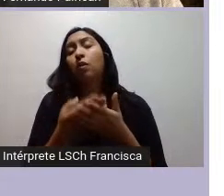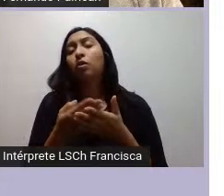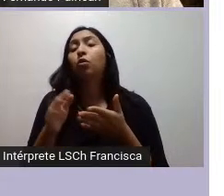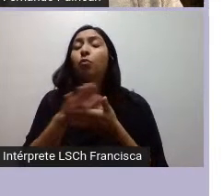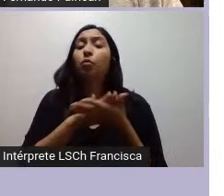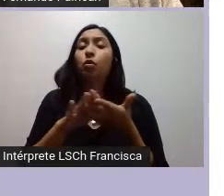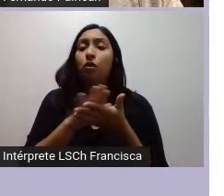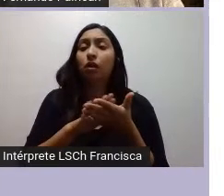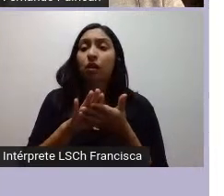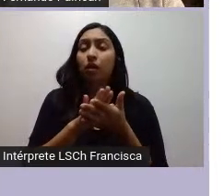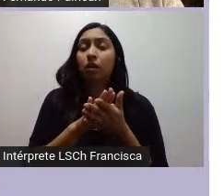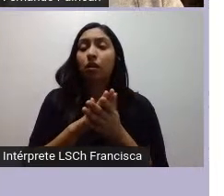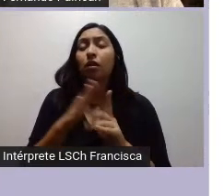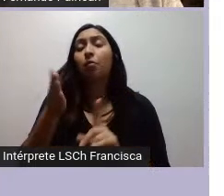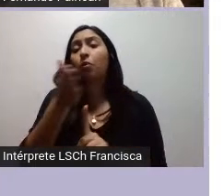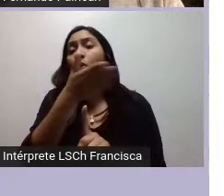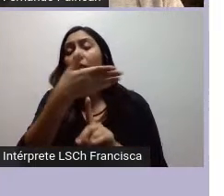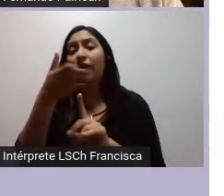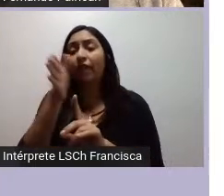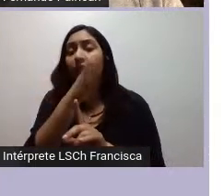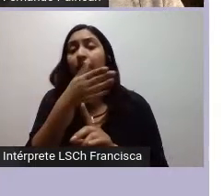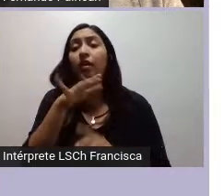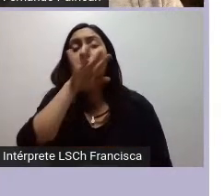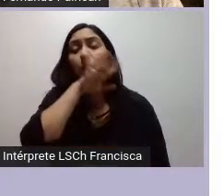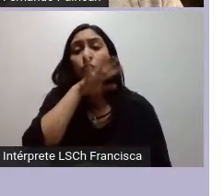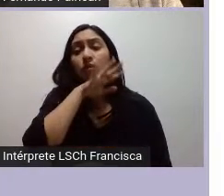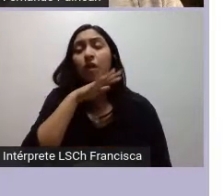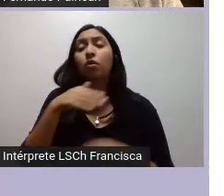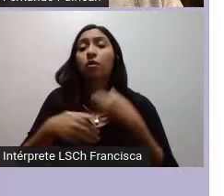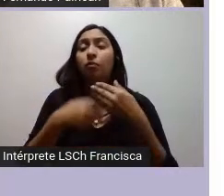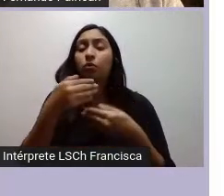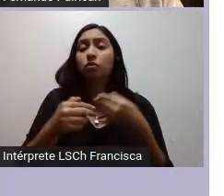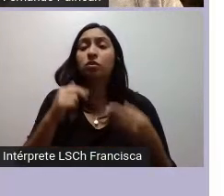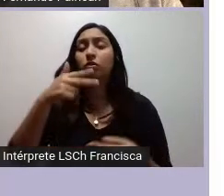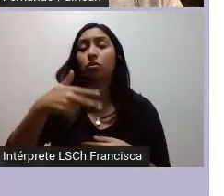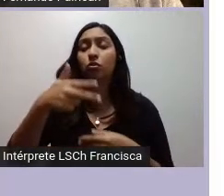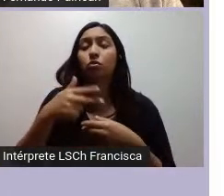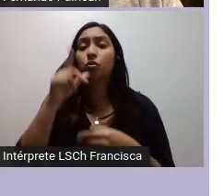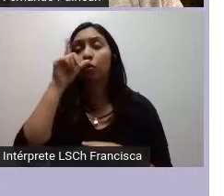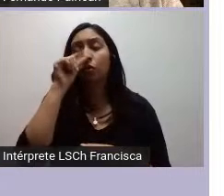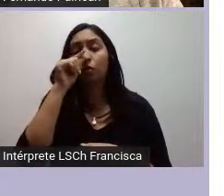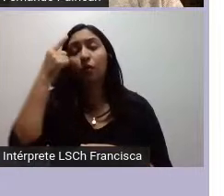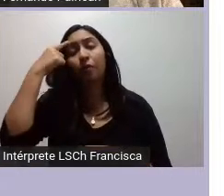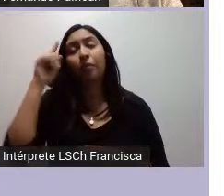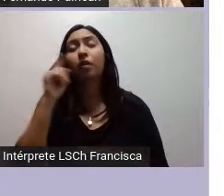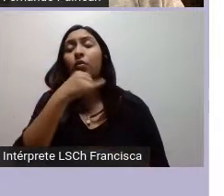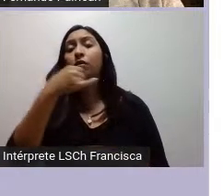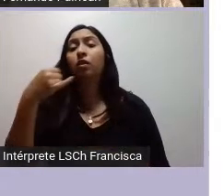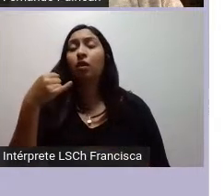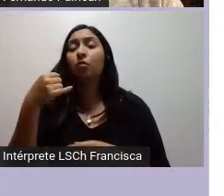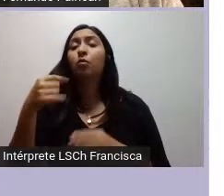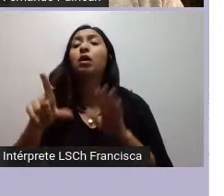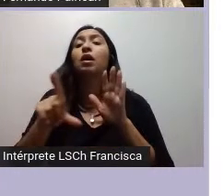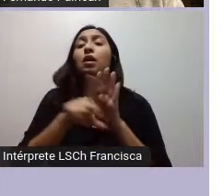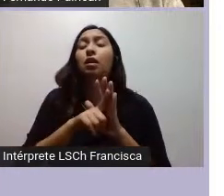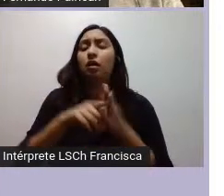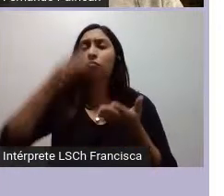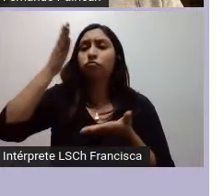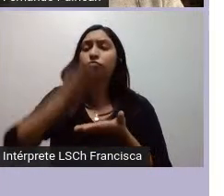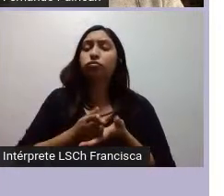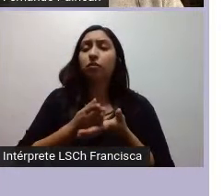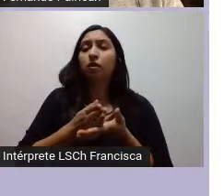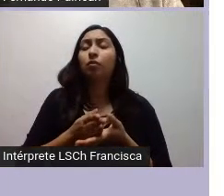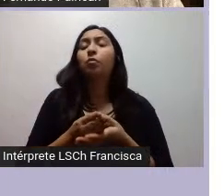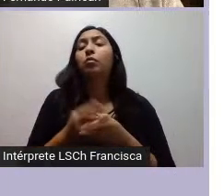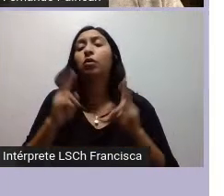movilización del 18 de octubre pero luego comienza un proceso de aplicación de leyes todavía más drásticas como la aplicación de la ley por conductas terroristas que